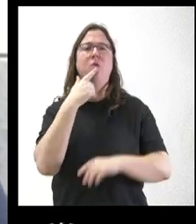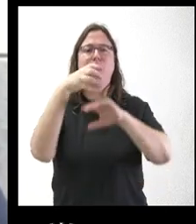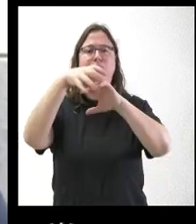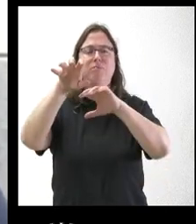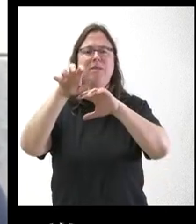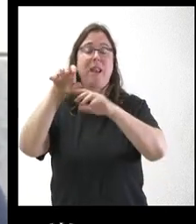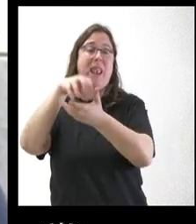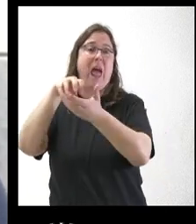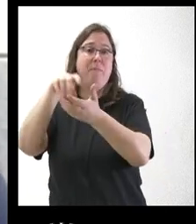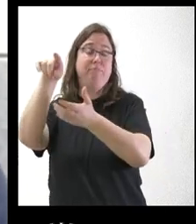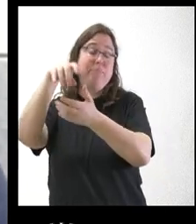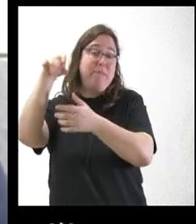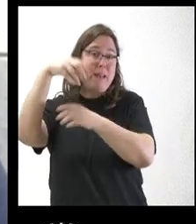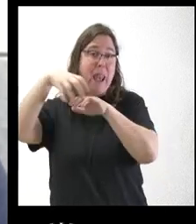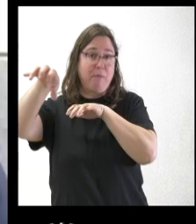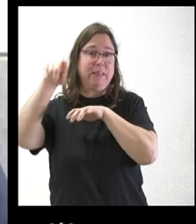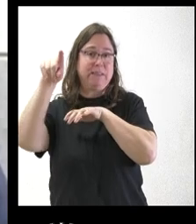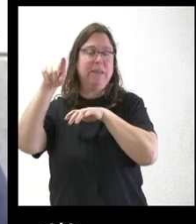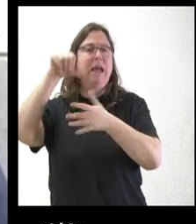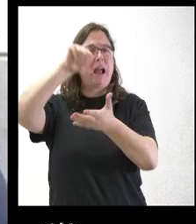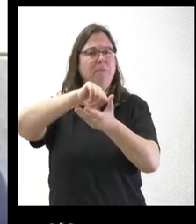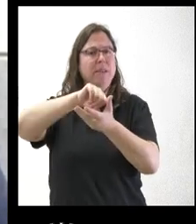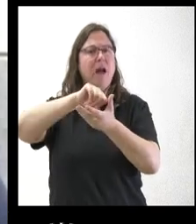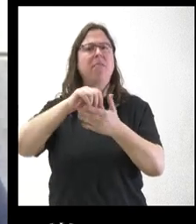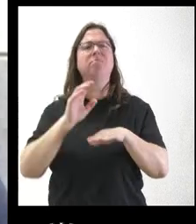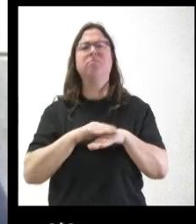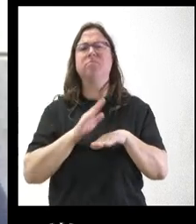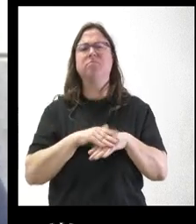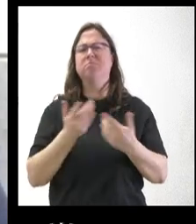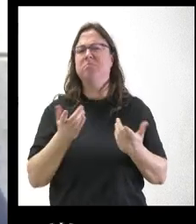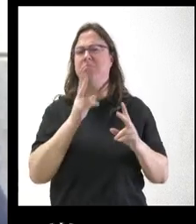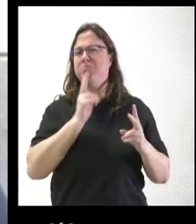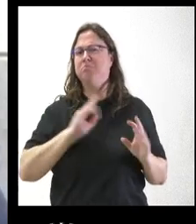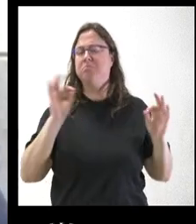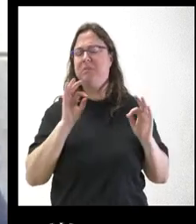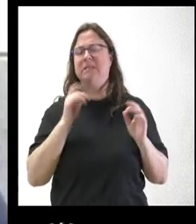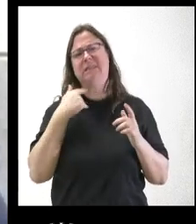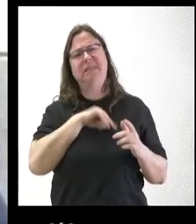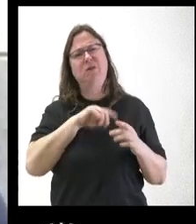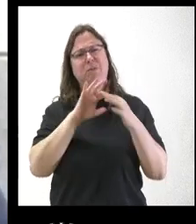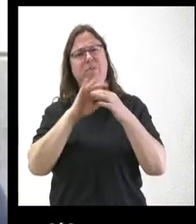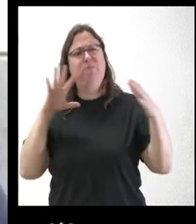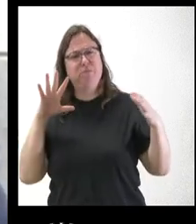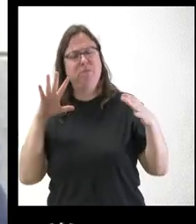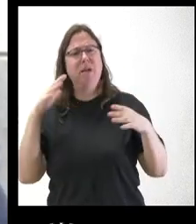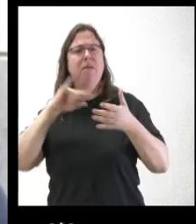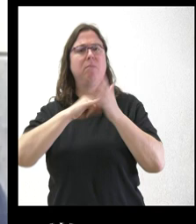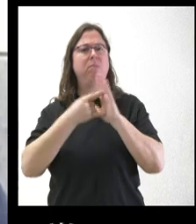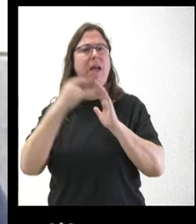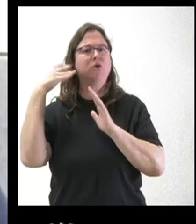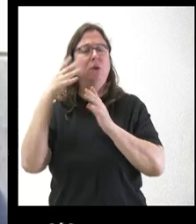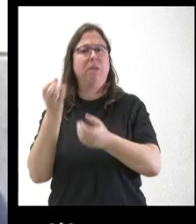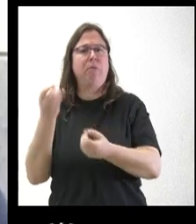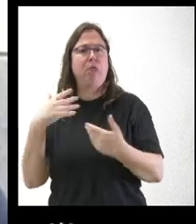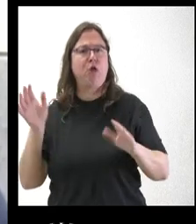capital. Y señalan que no han recibido respuesta y que se sentían un poco apartados del Plan Soria porque no se les da información